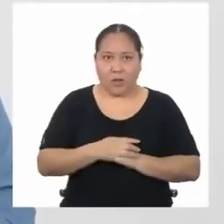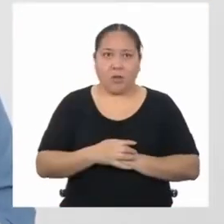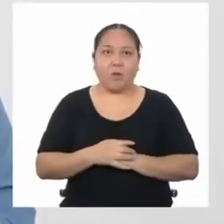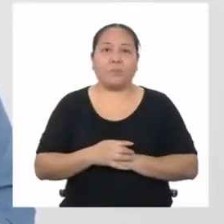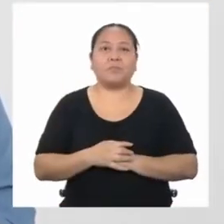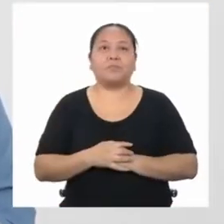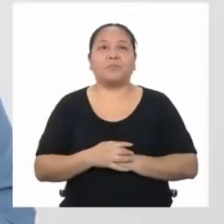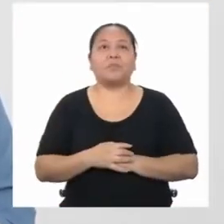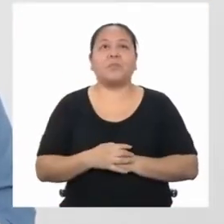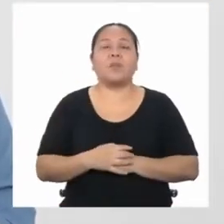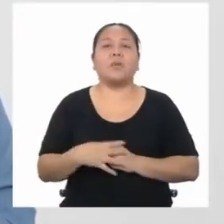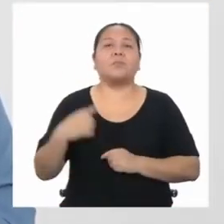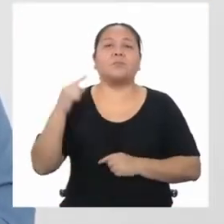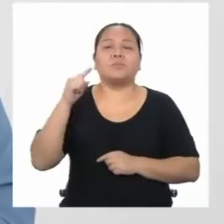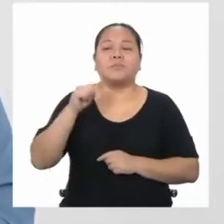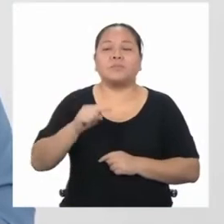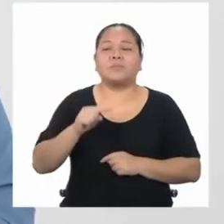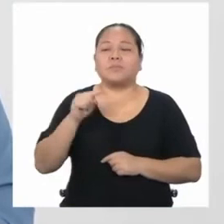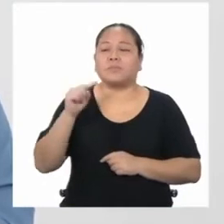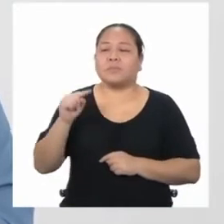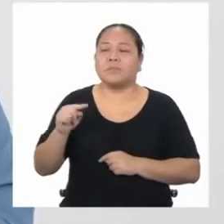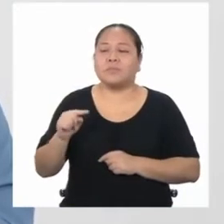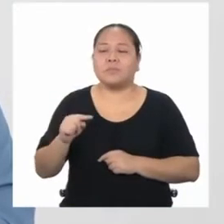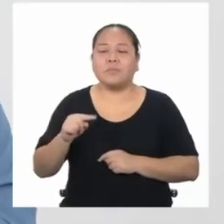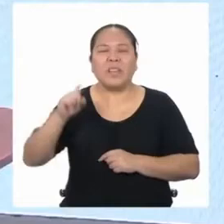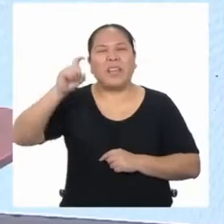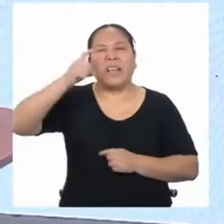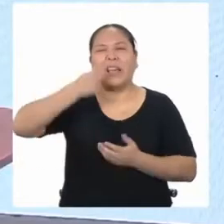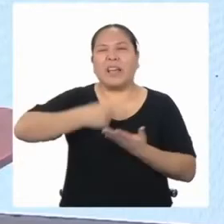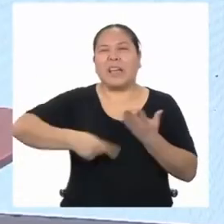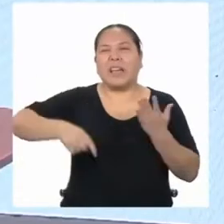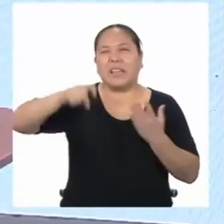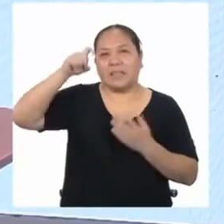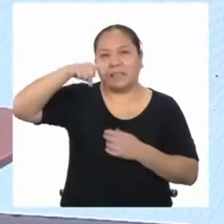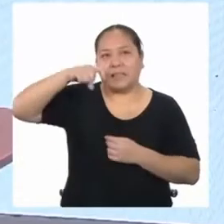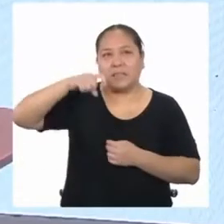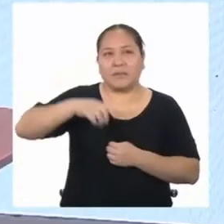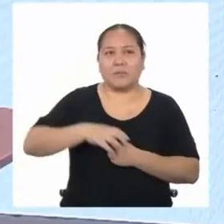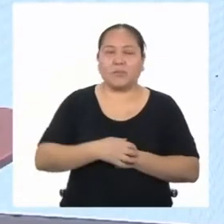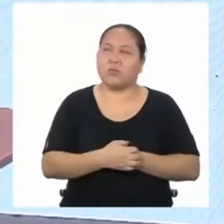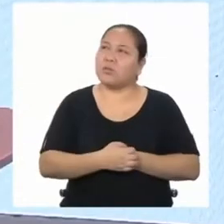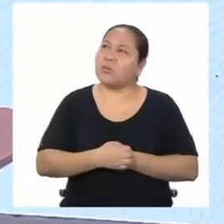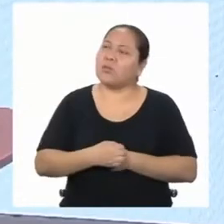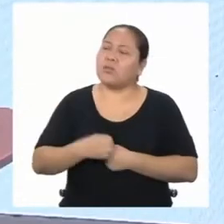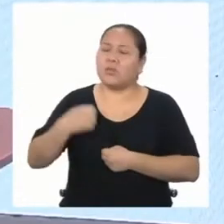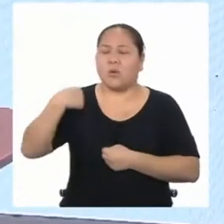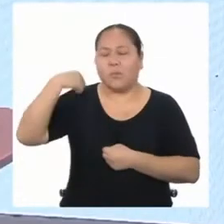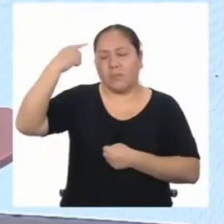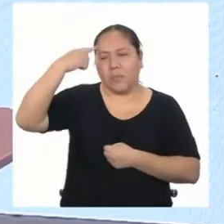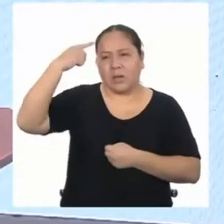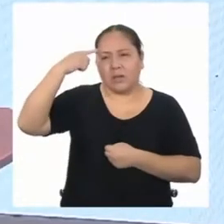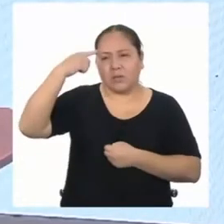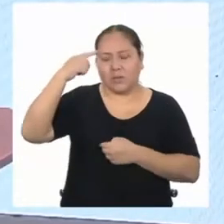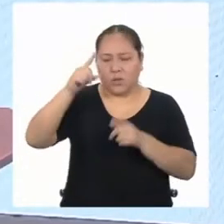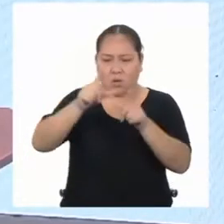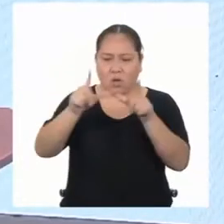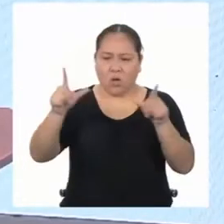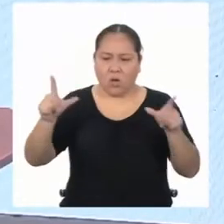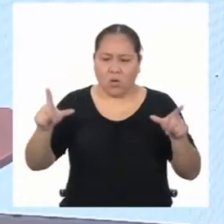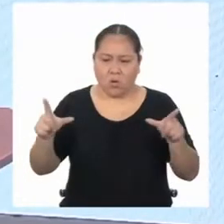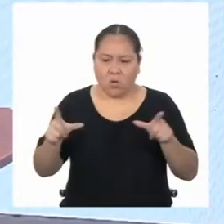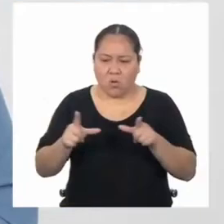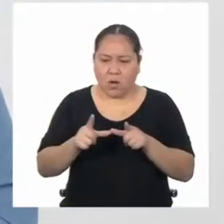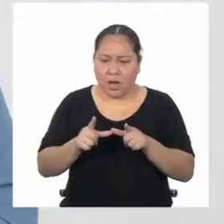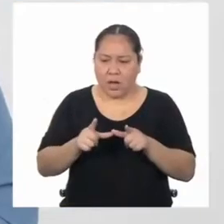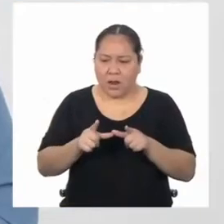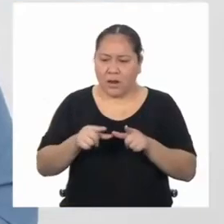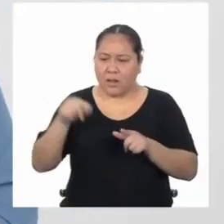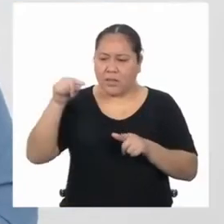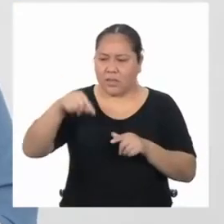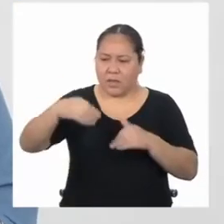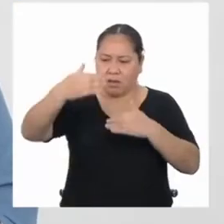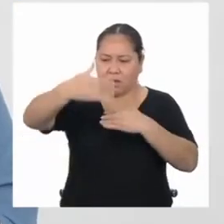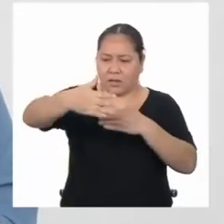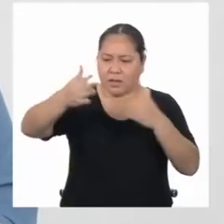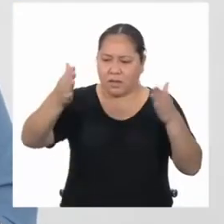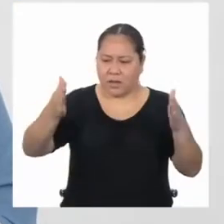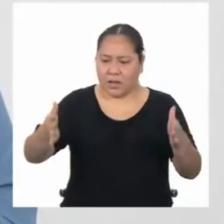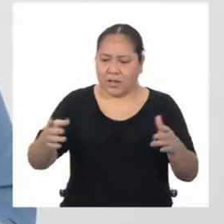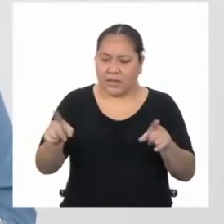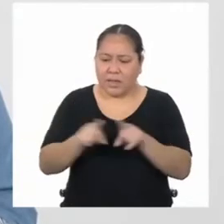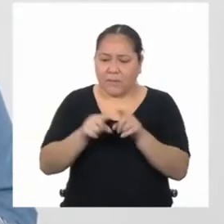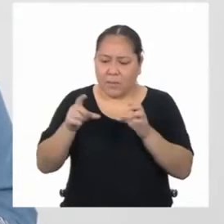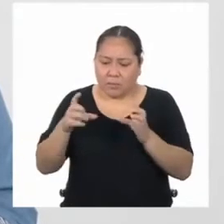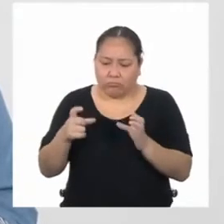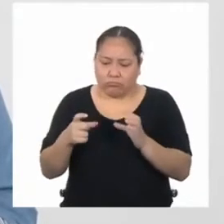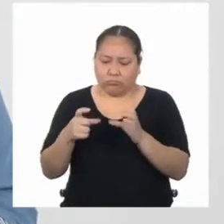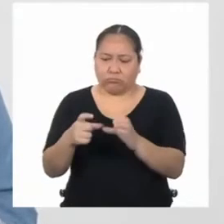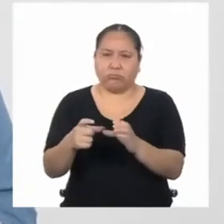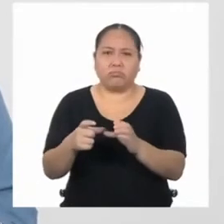identificar qué es lo que debemos averiguar. Pues yo diría que el área de la cancha y el área de la entrada. Muy bien.